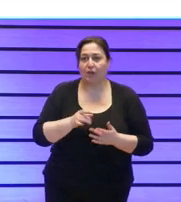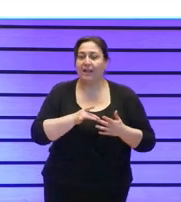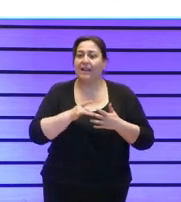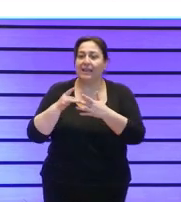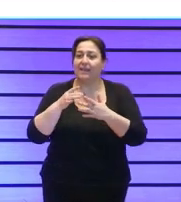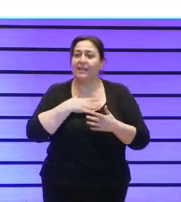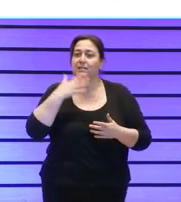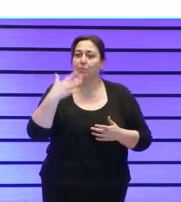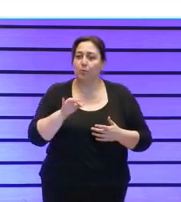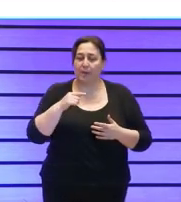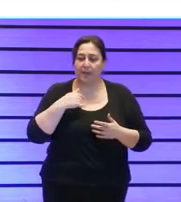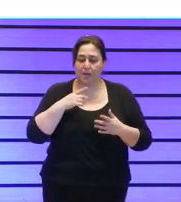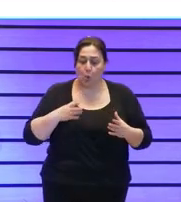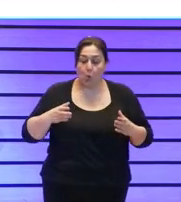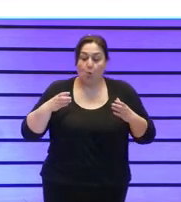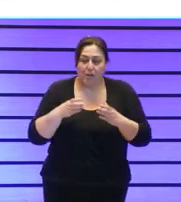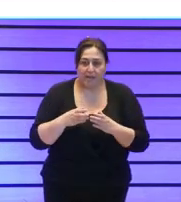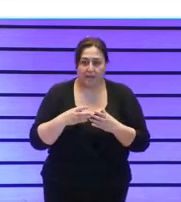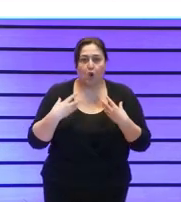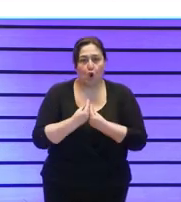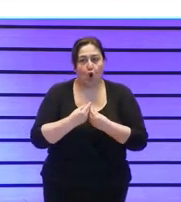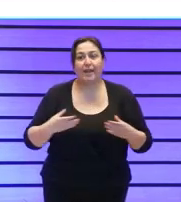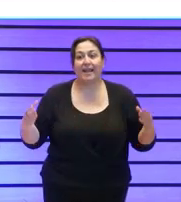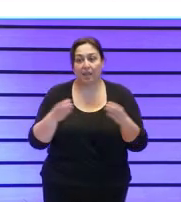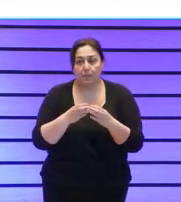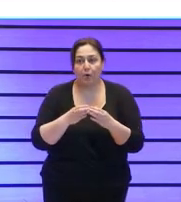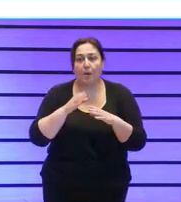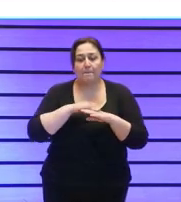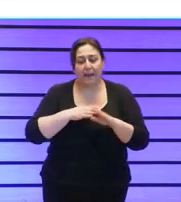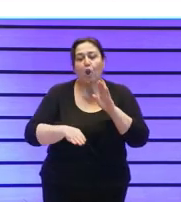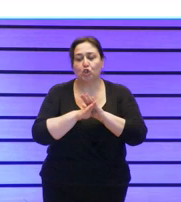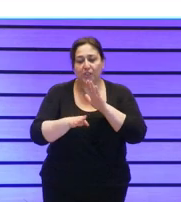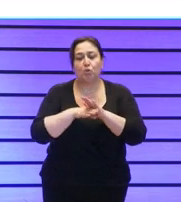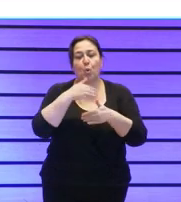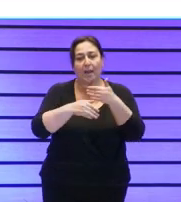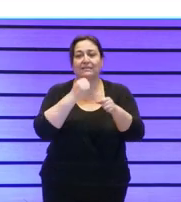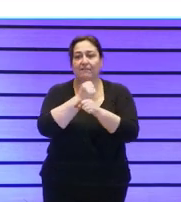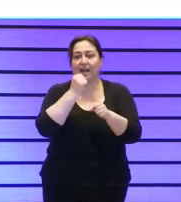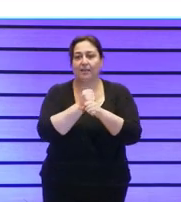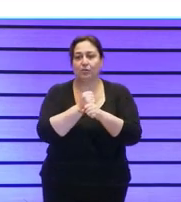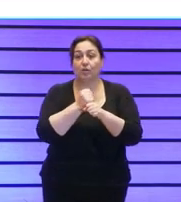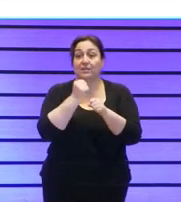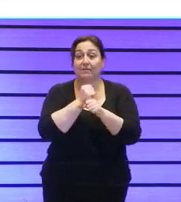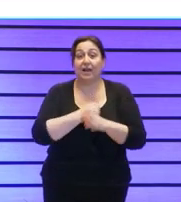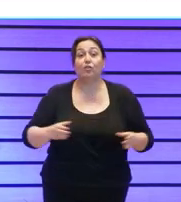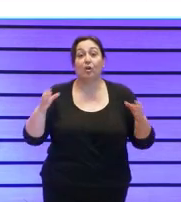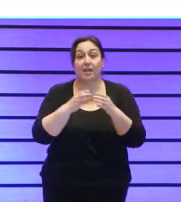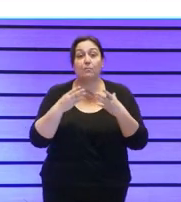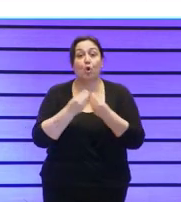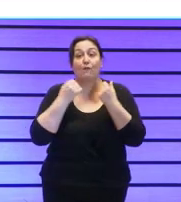los líderes tenemos que unirnos con nuestros equipos para salir adelante y para trabajar en equipo con fuerza